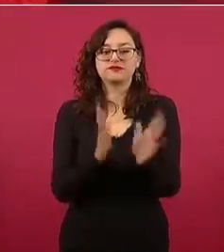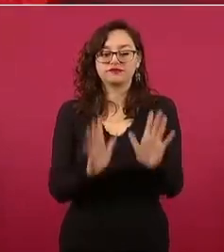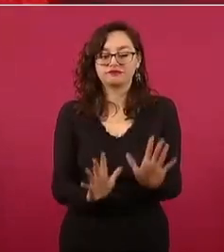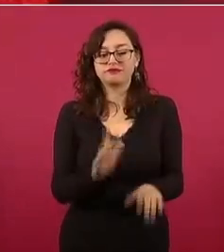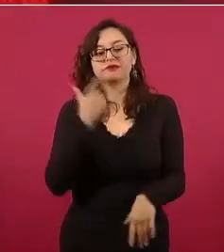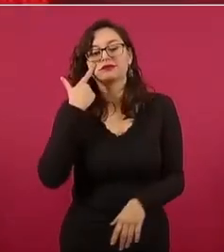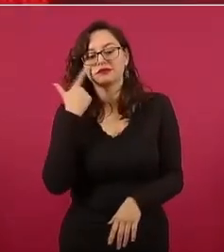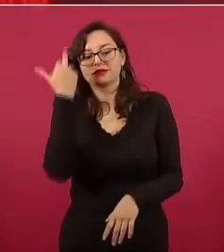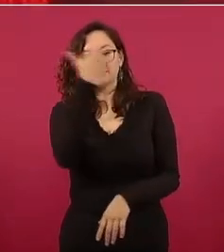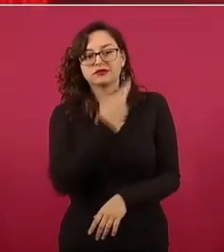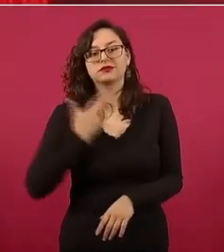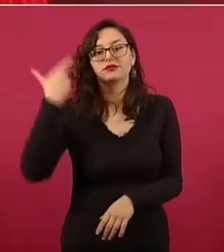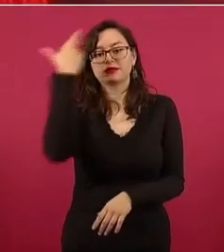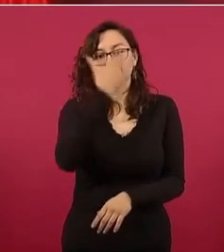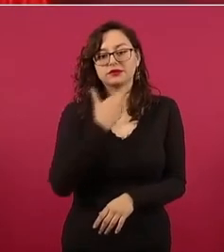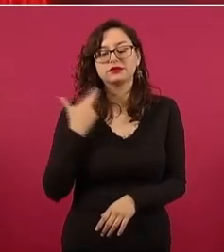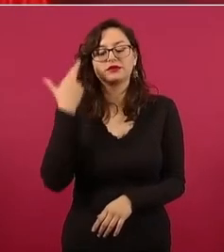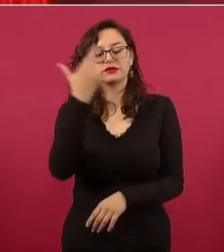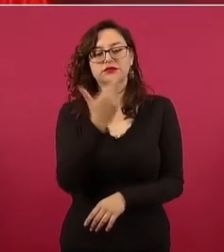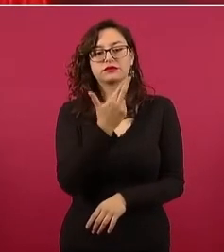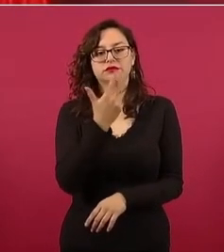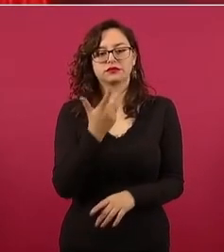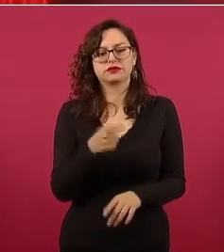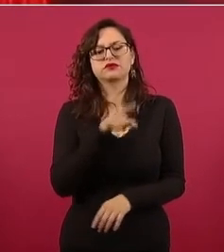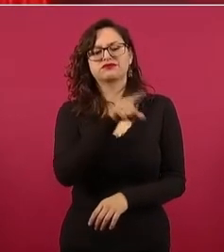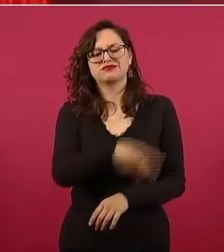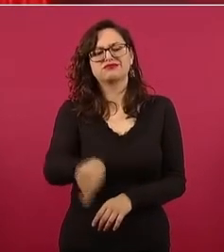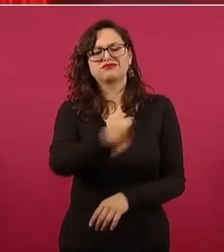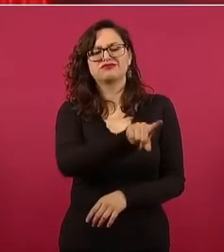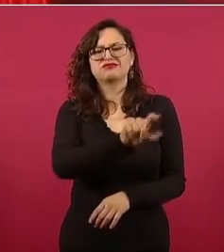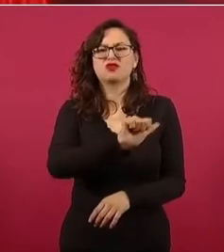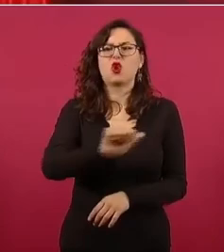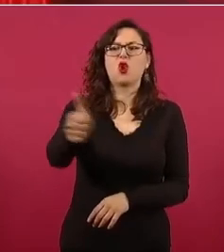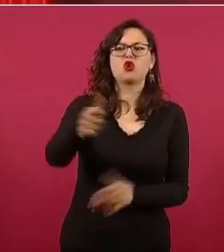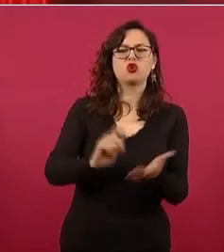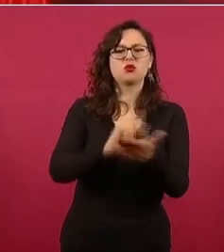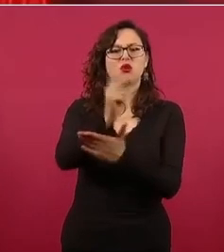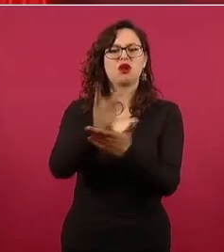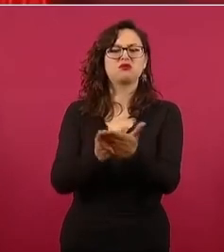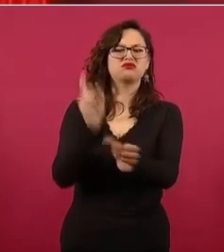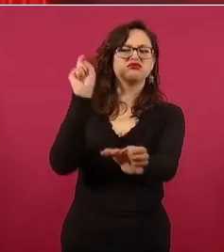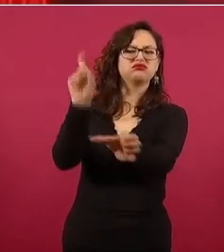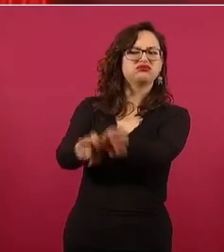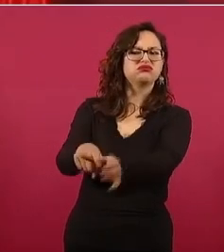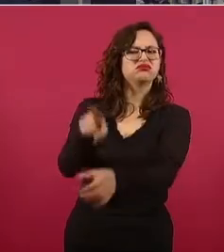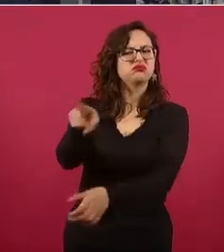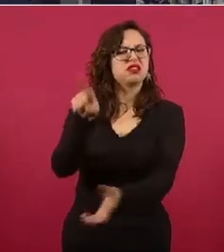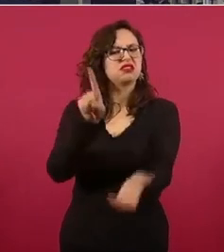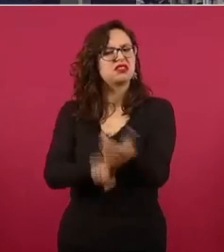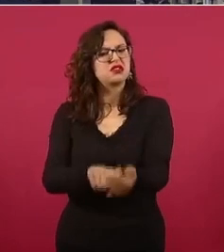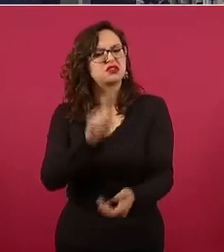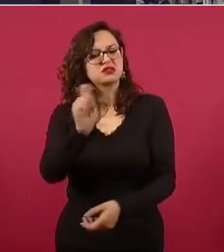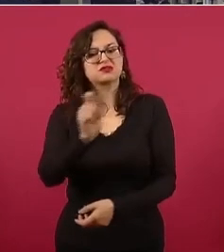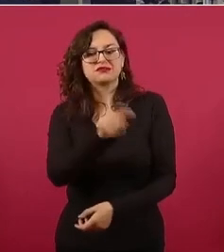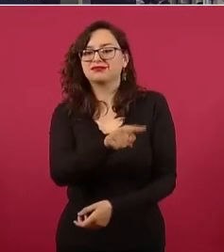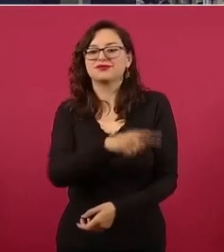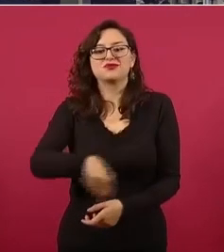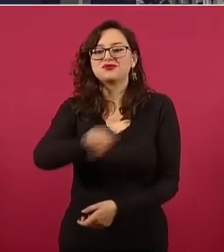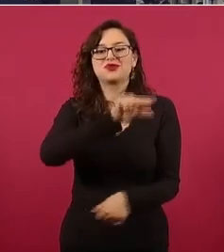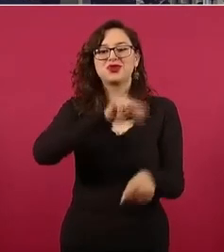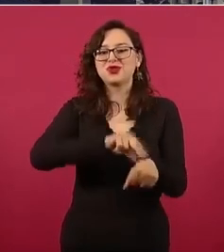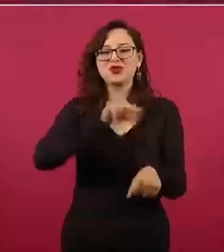revisar qué es lo que ellos hacen. Su mayoría no son médicos